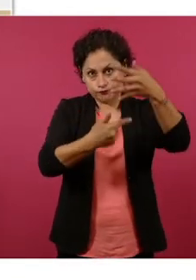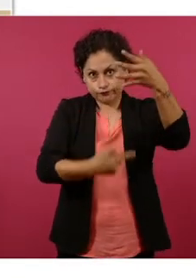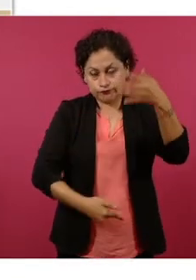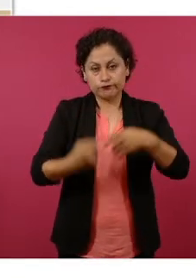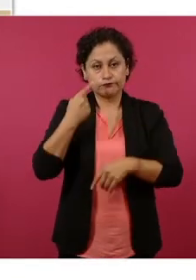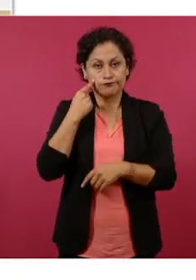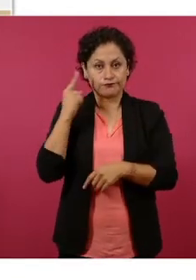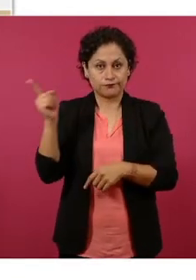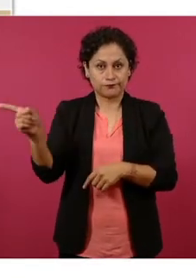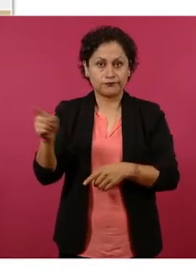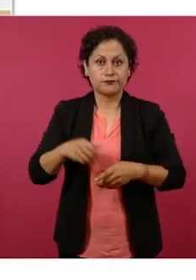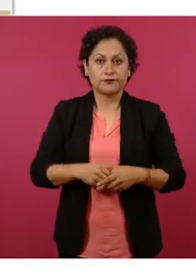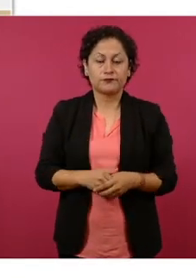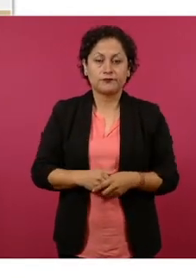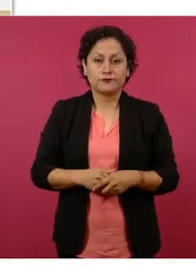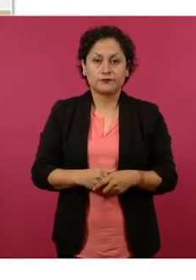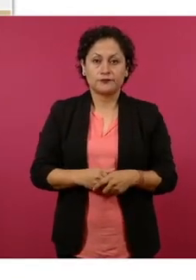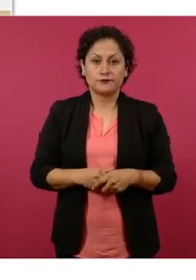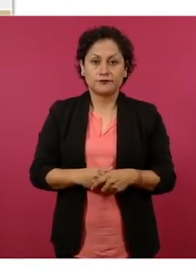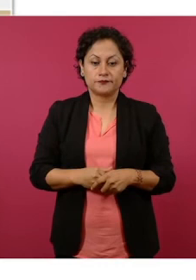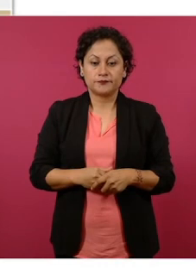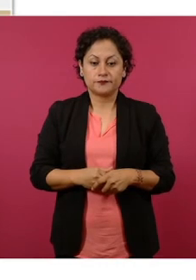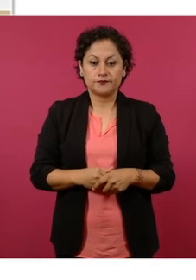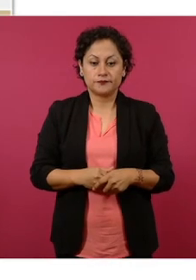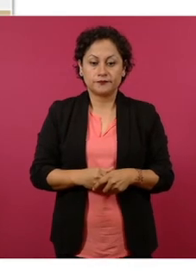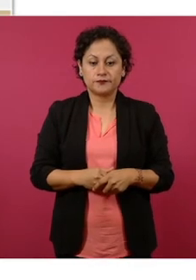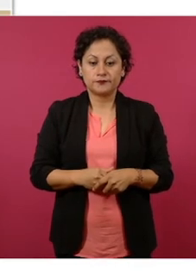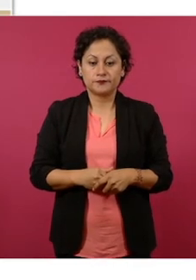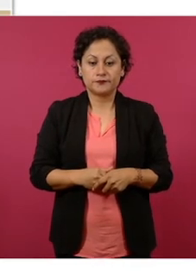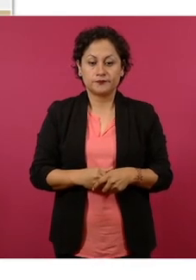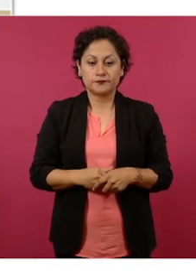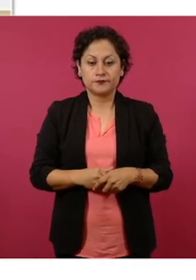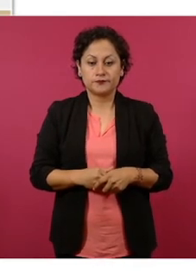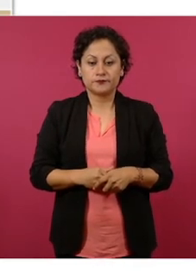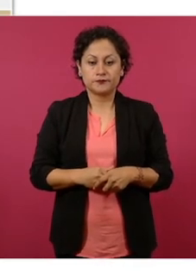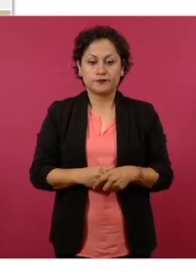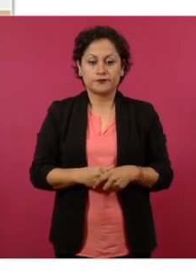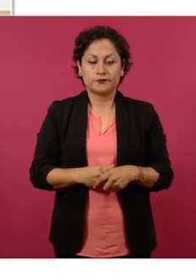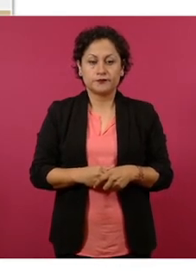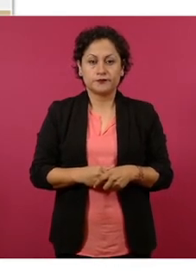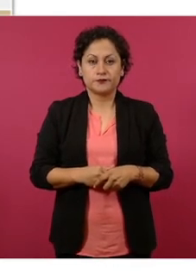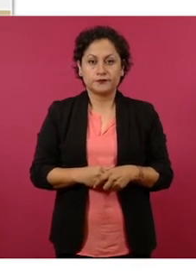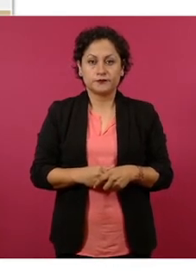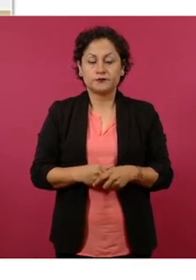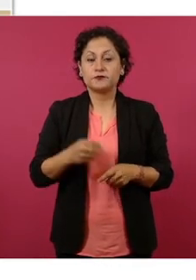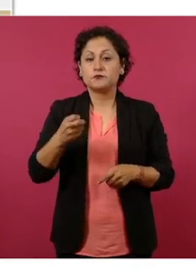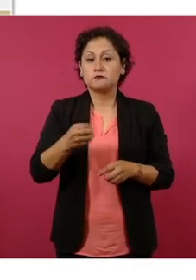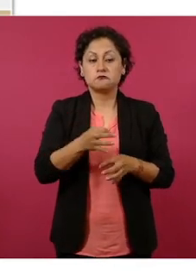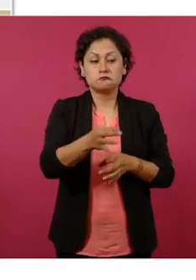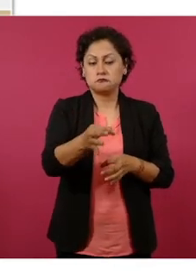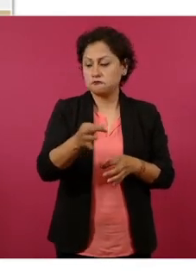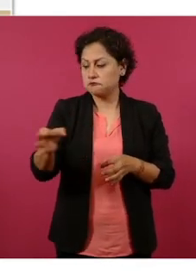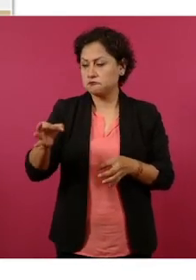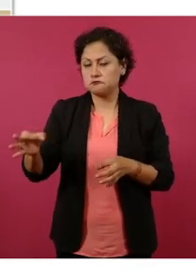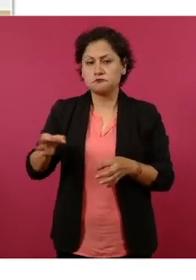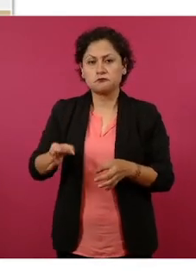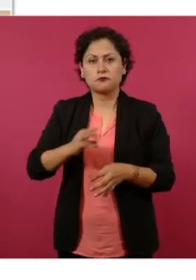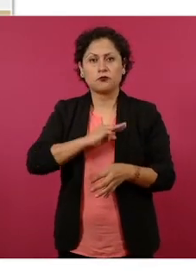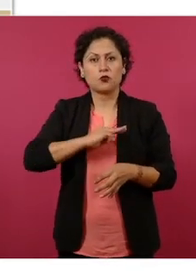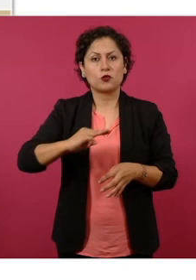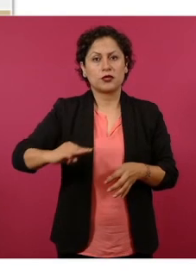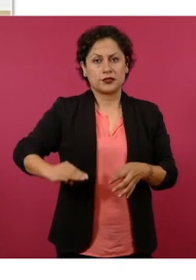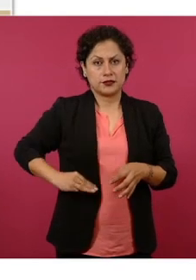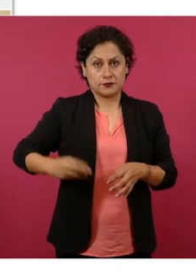Palmillas, Miquihuana, Bustamante, Ocampo, Yera, Casas y González. Allí nos